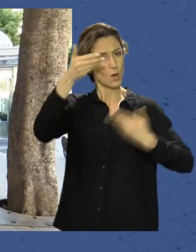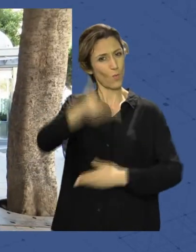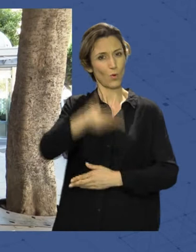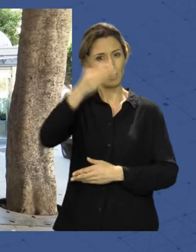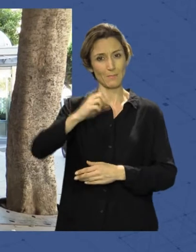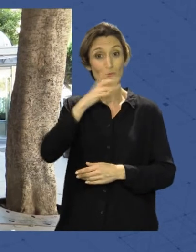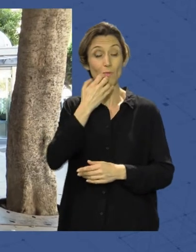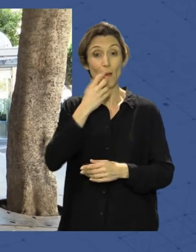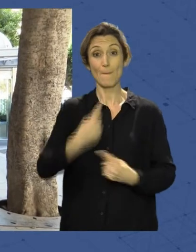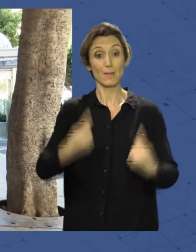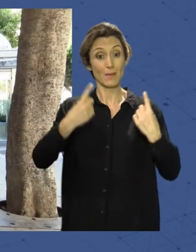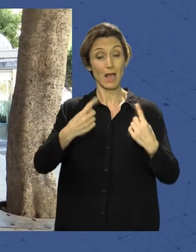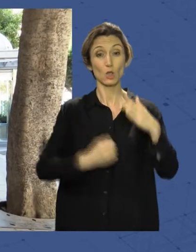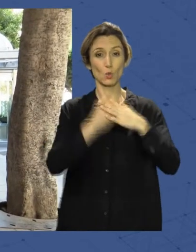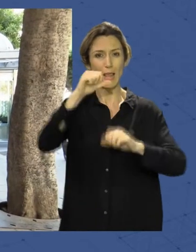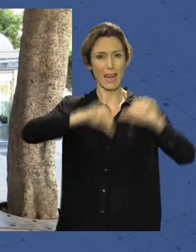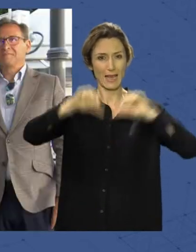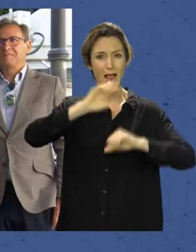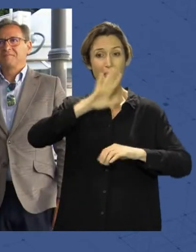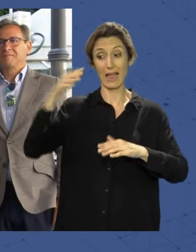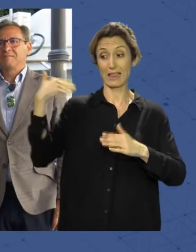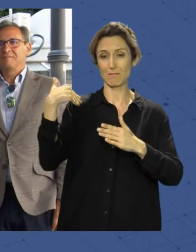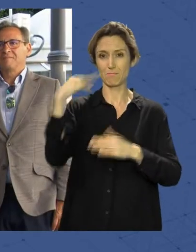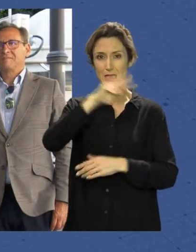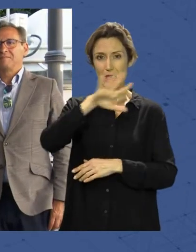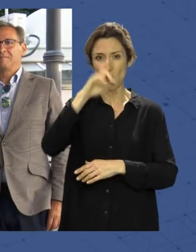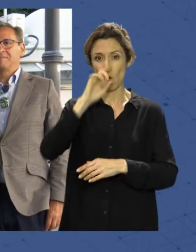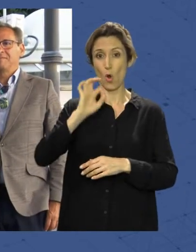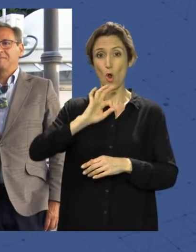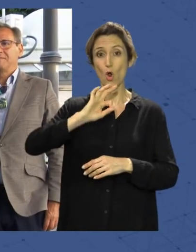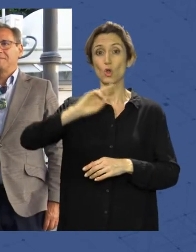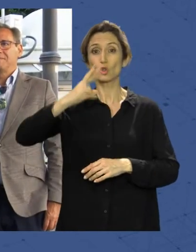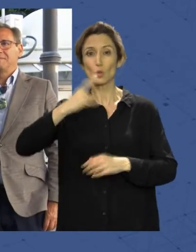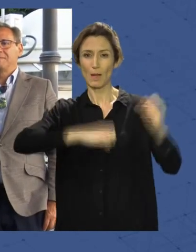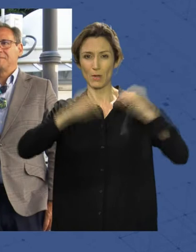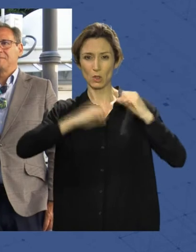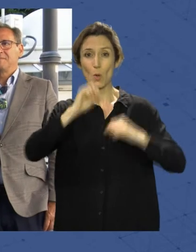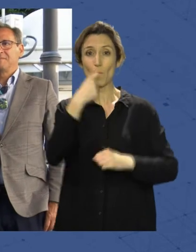Superliga hace ahora 25 años o el Subcampeonato de Europa de 1998.